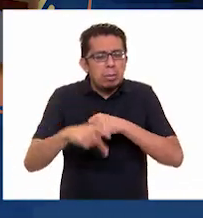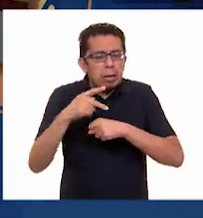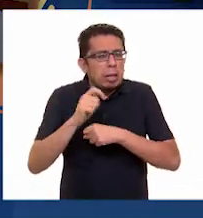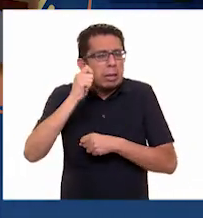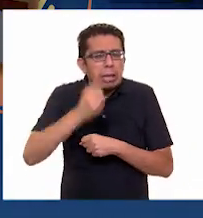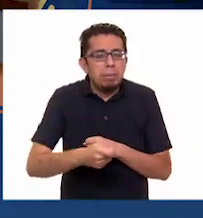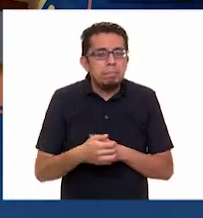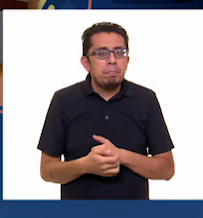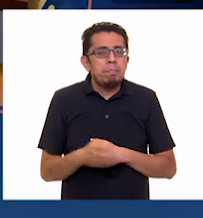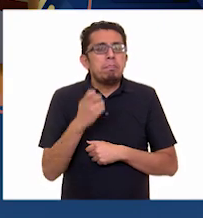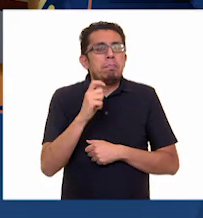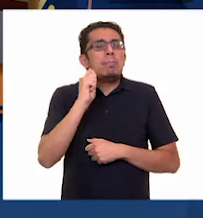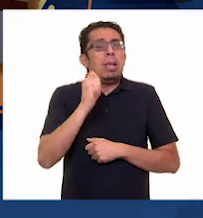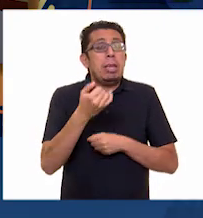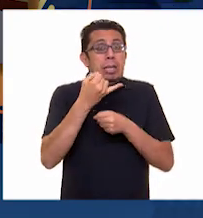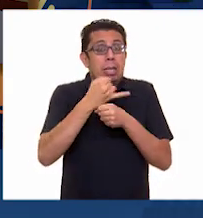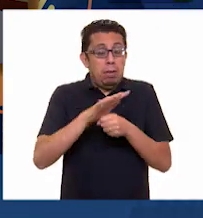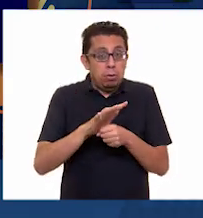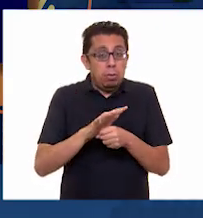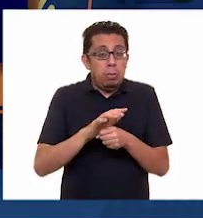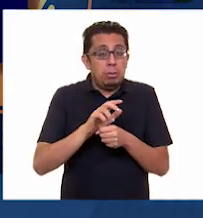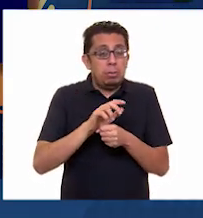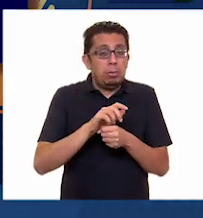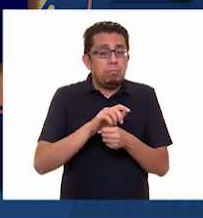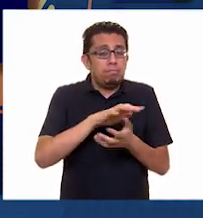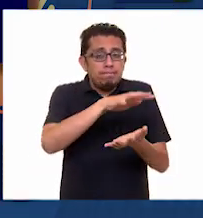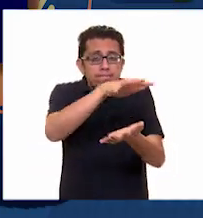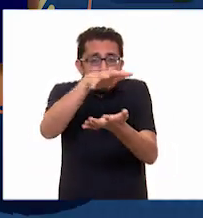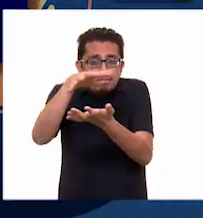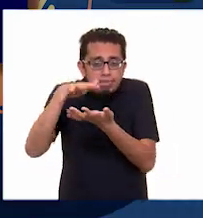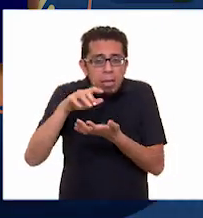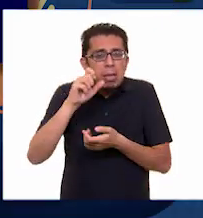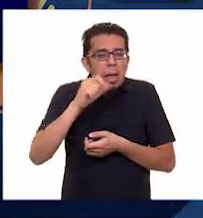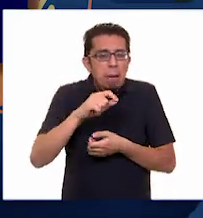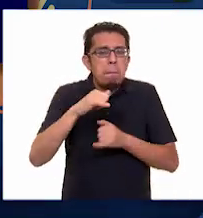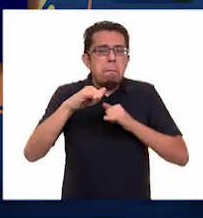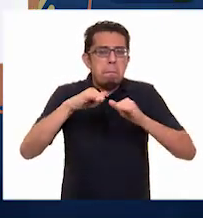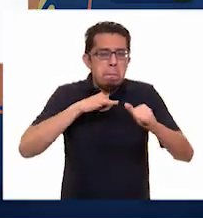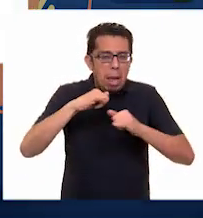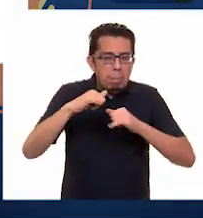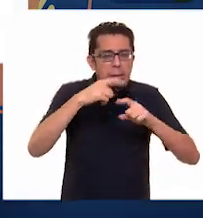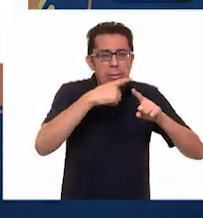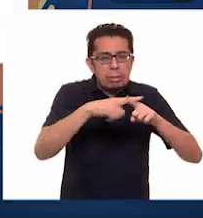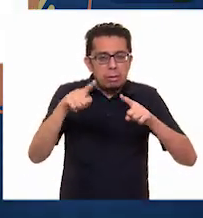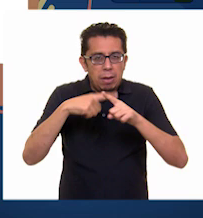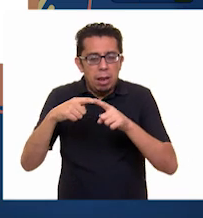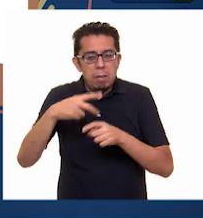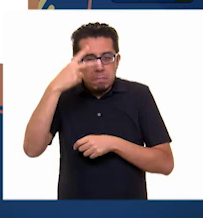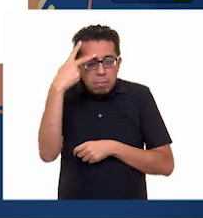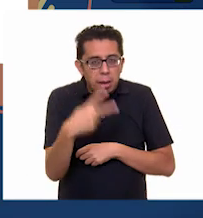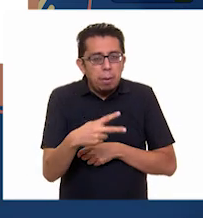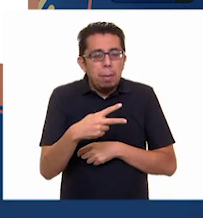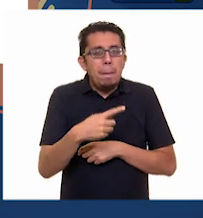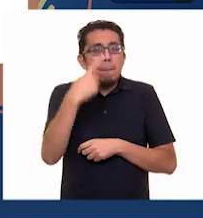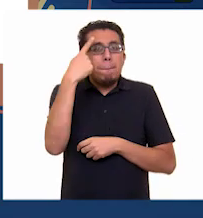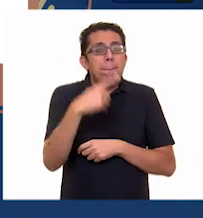Constituye un acervo de información, principalmente mapas, del territorio nacional para poder estar